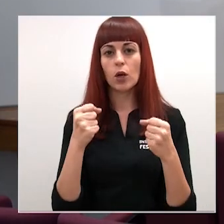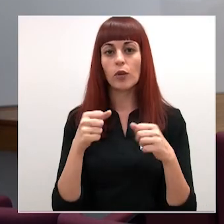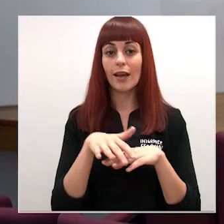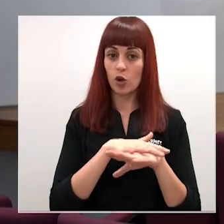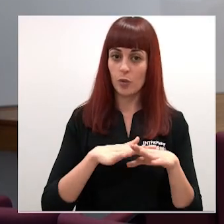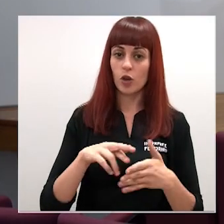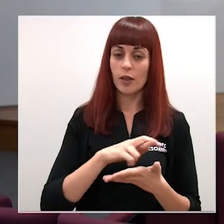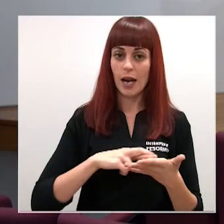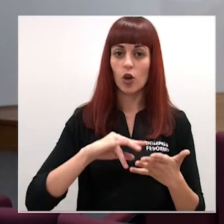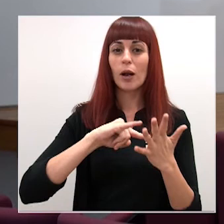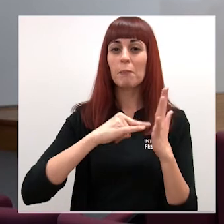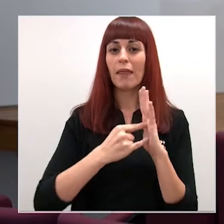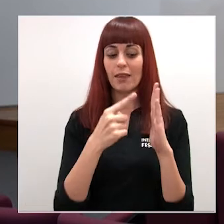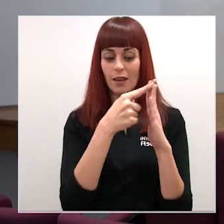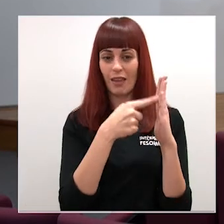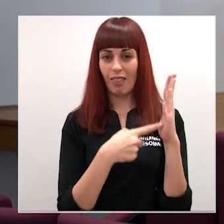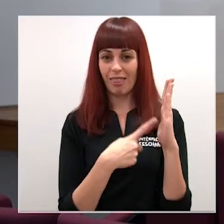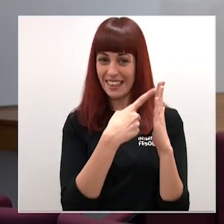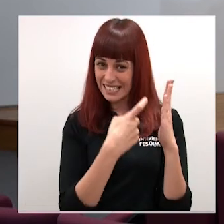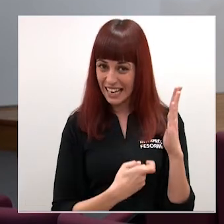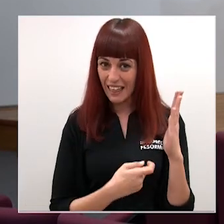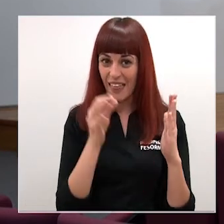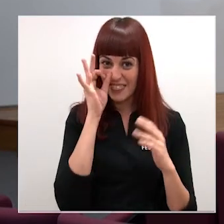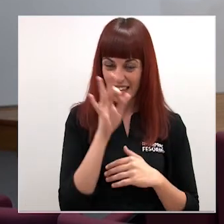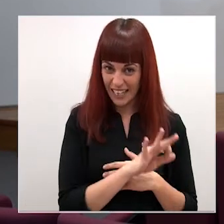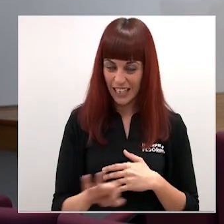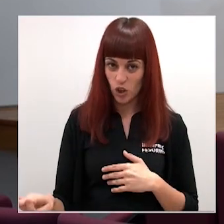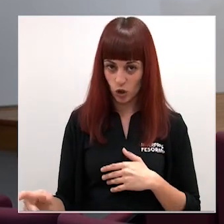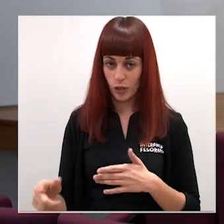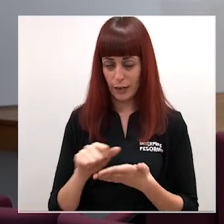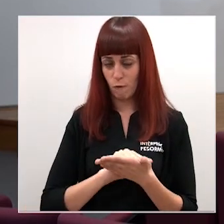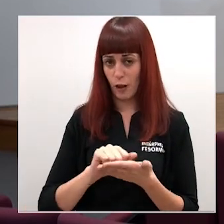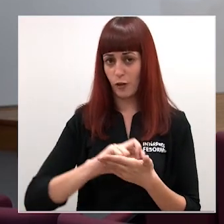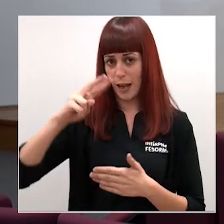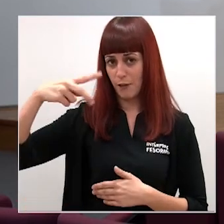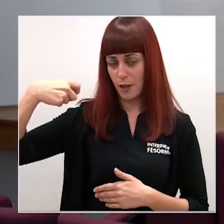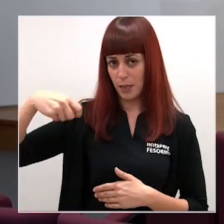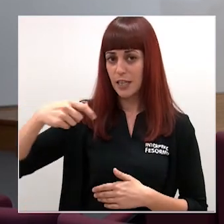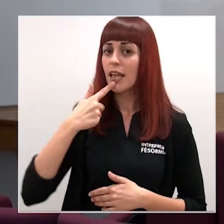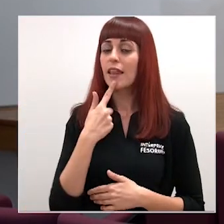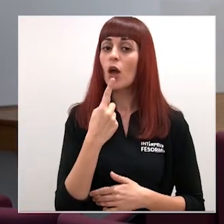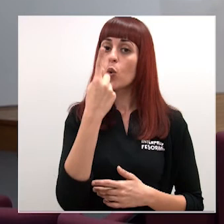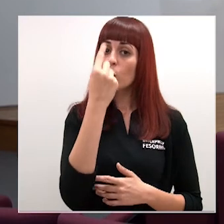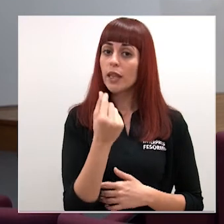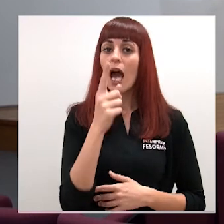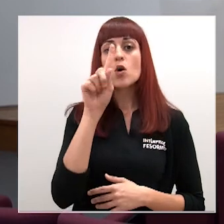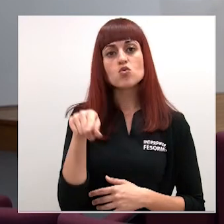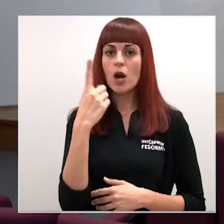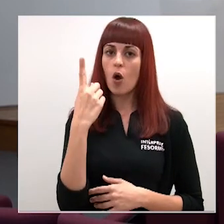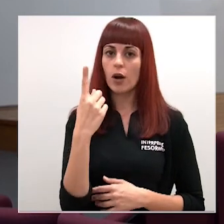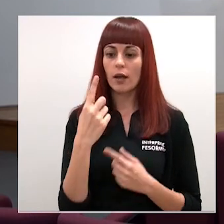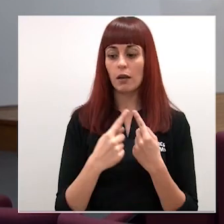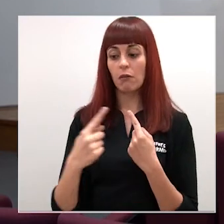regional con el plan de desescalada de niños que figura en el borrador de la vicepresidenta segunda una hora al día y a menos de un kilómetro de casa